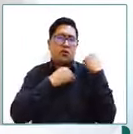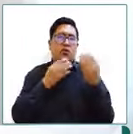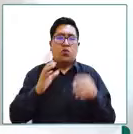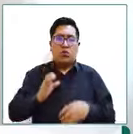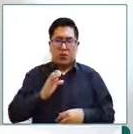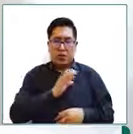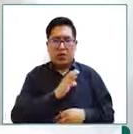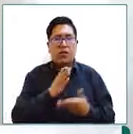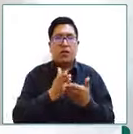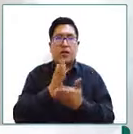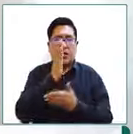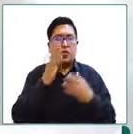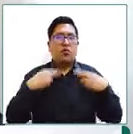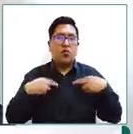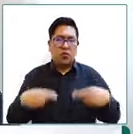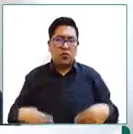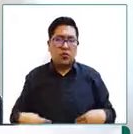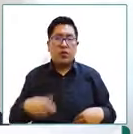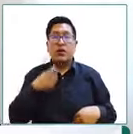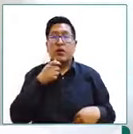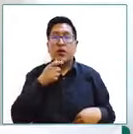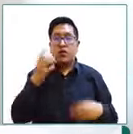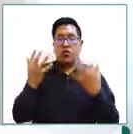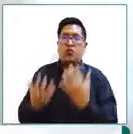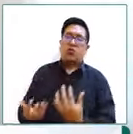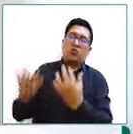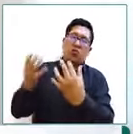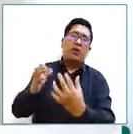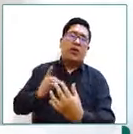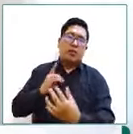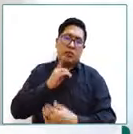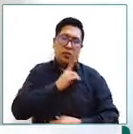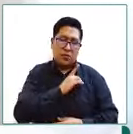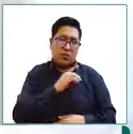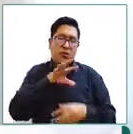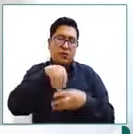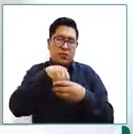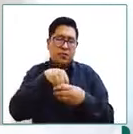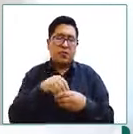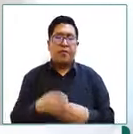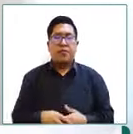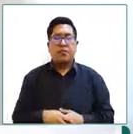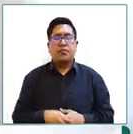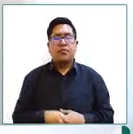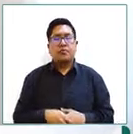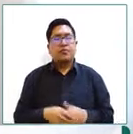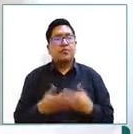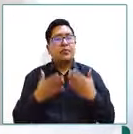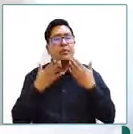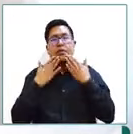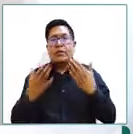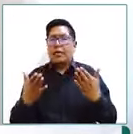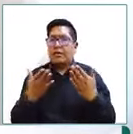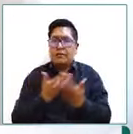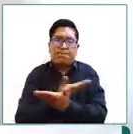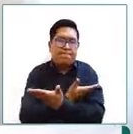Humanos de la Asamblea de la Cámara de Diputados de la Asamblea Legislativa bueno a todos